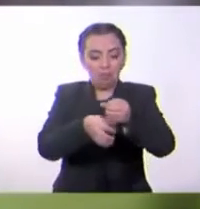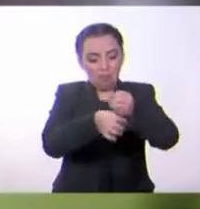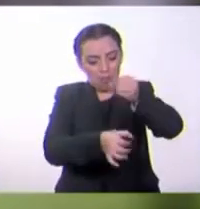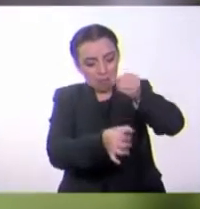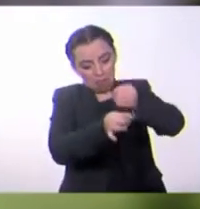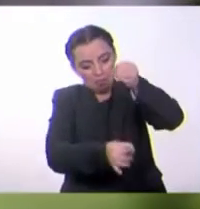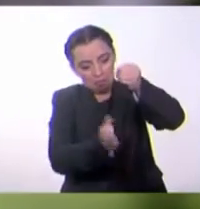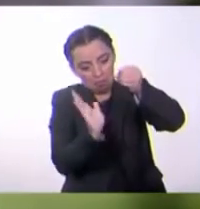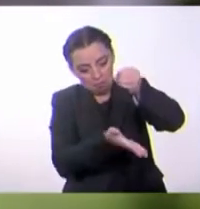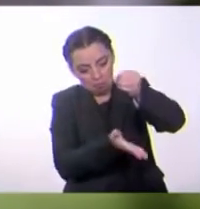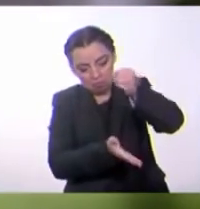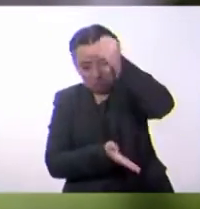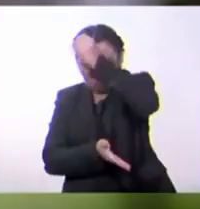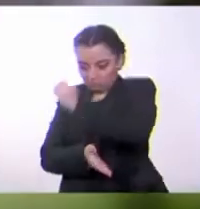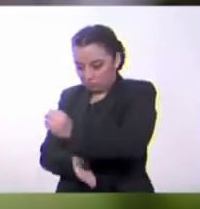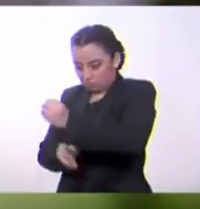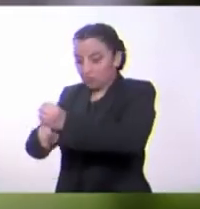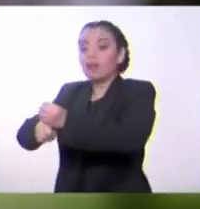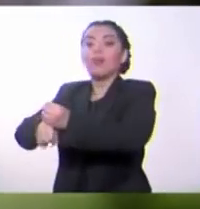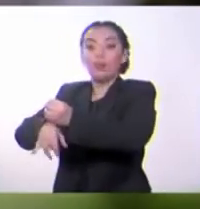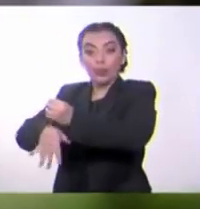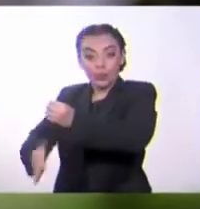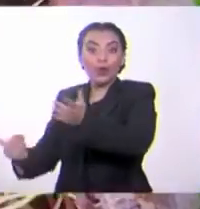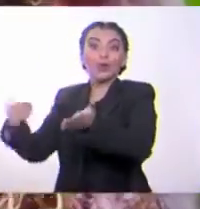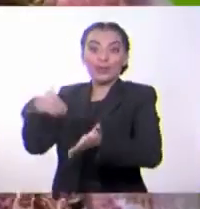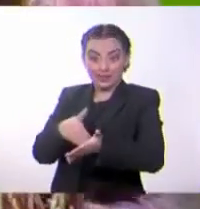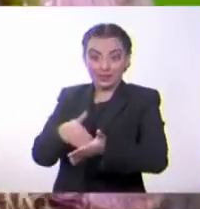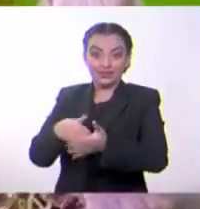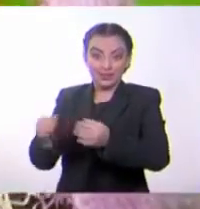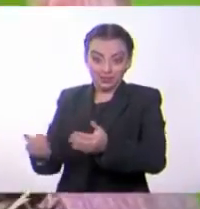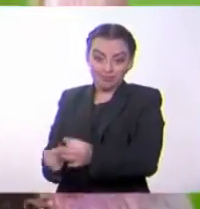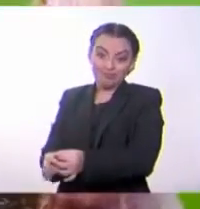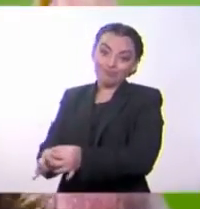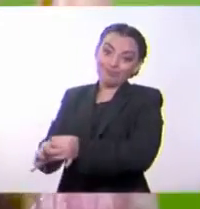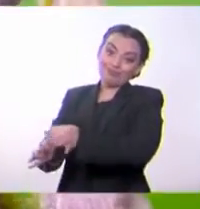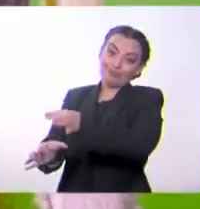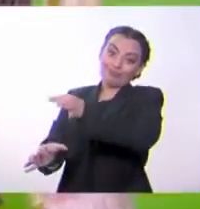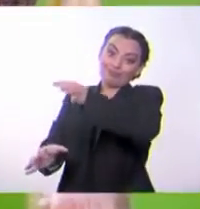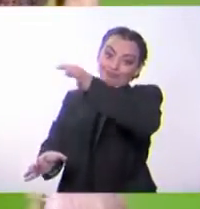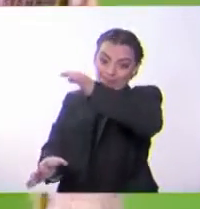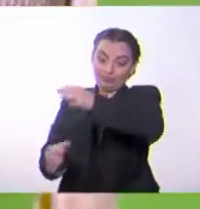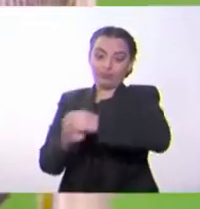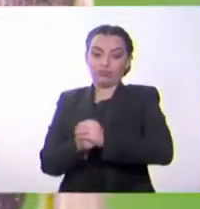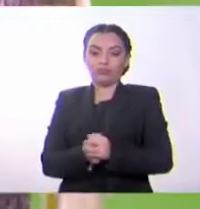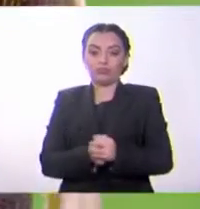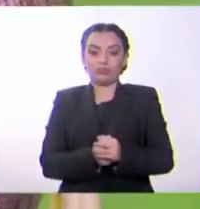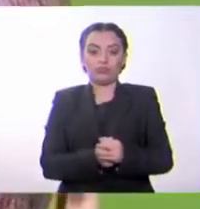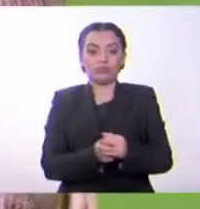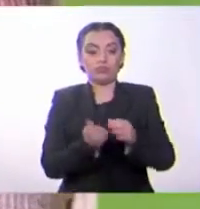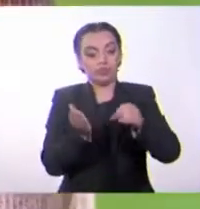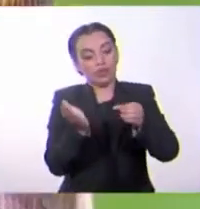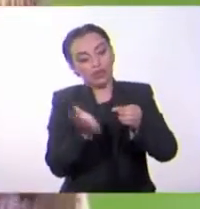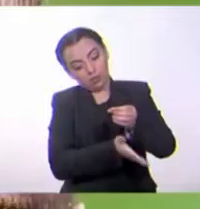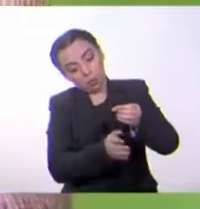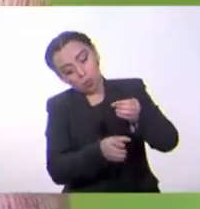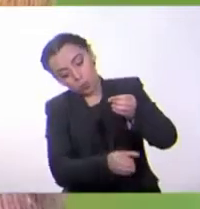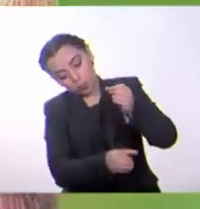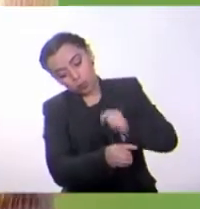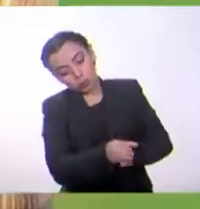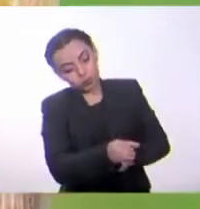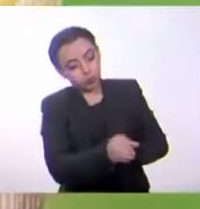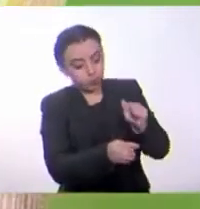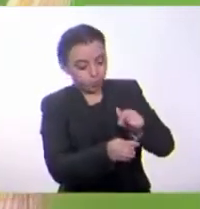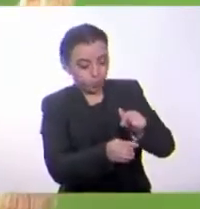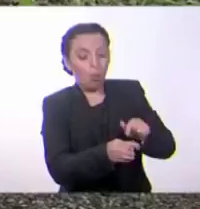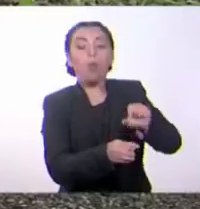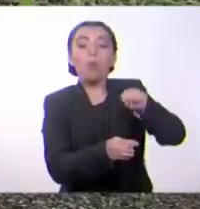crecer hasta formar un nuevo árbol completo. Además, el árbol que fue cortado podrá retoñar y seguir creciendo si se